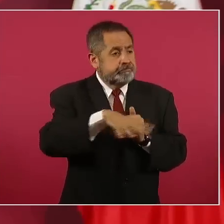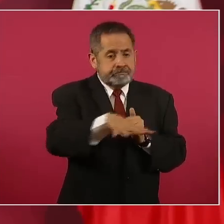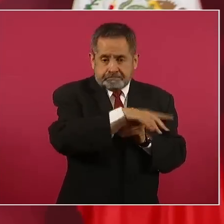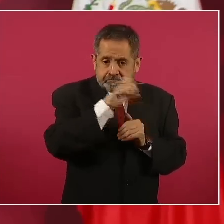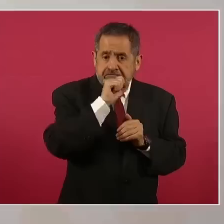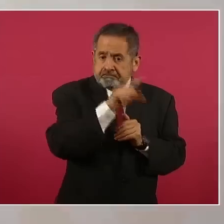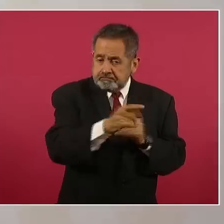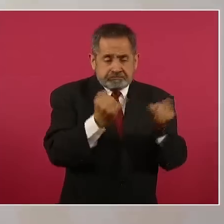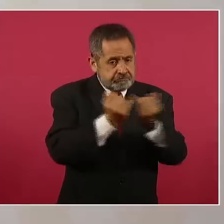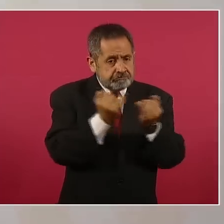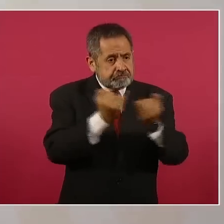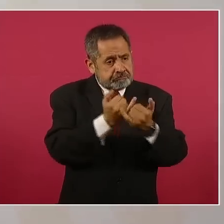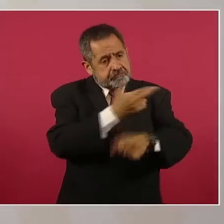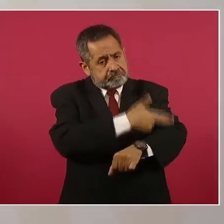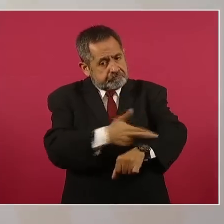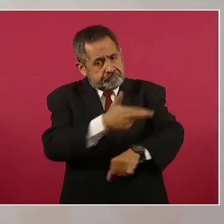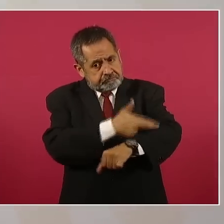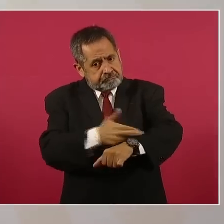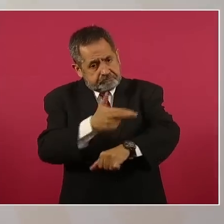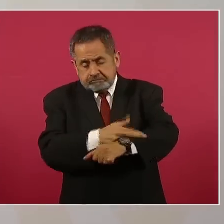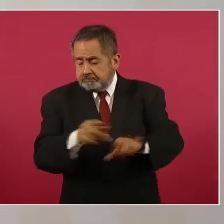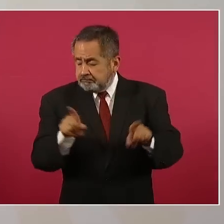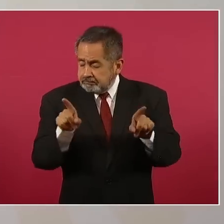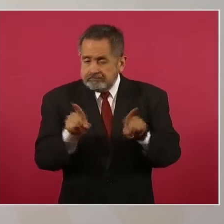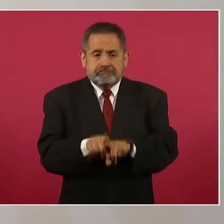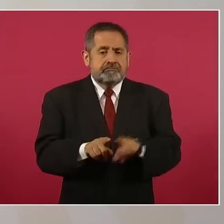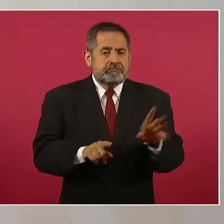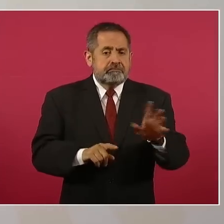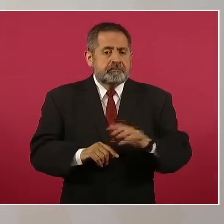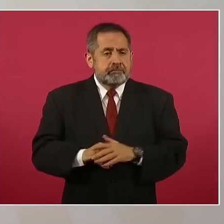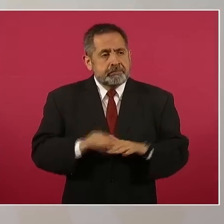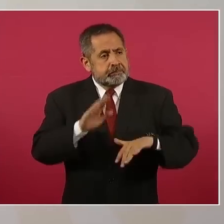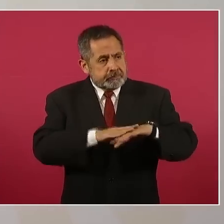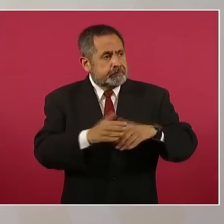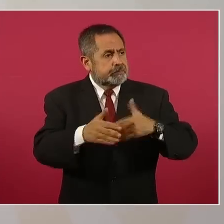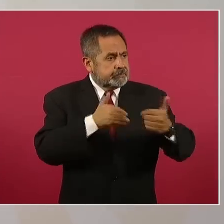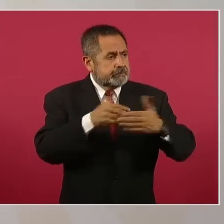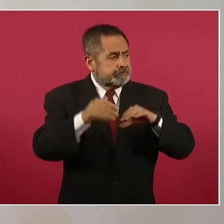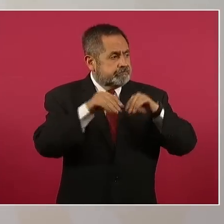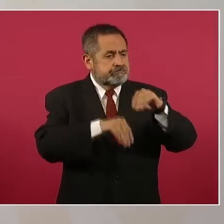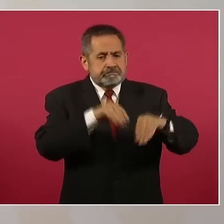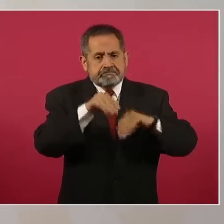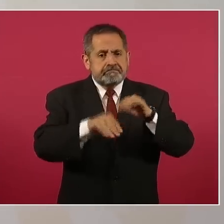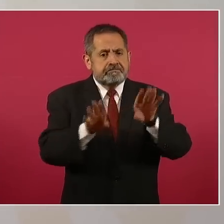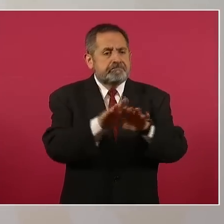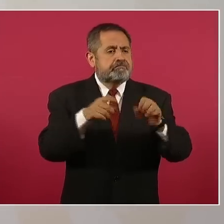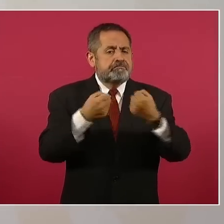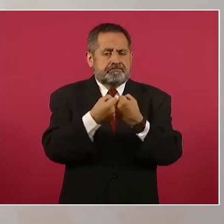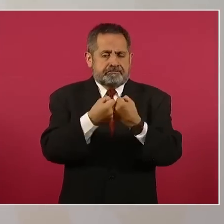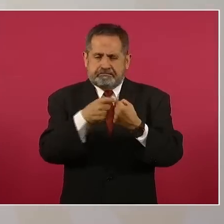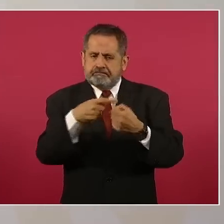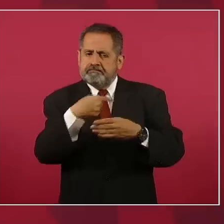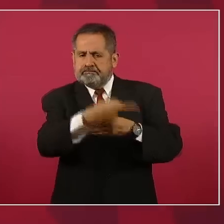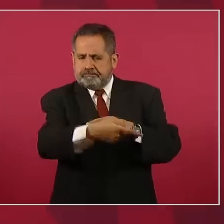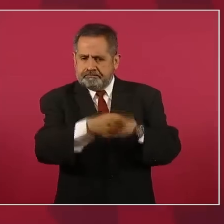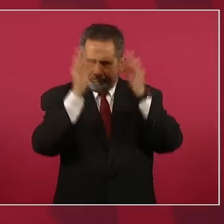mismo, modernizando sus aduanas.